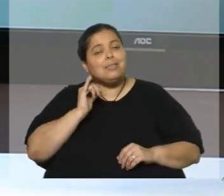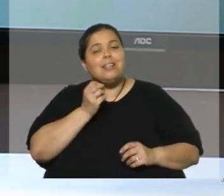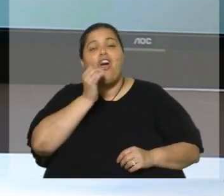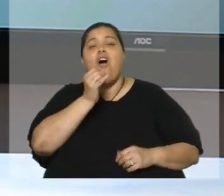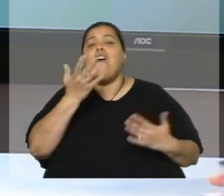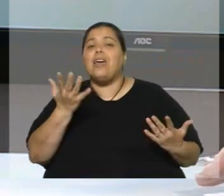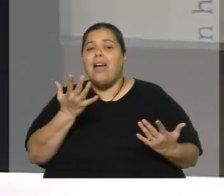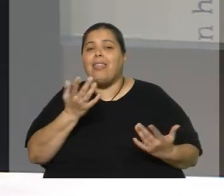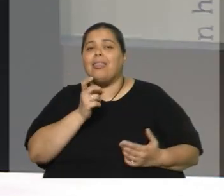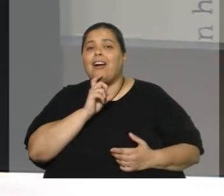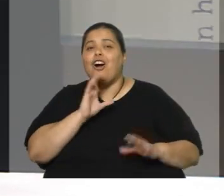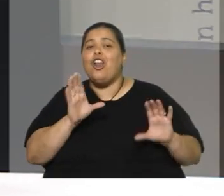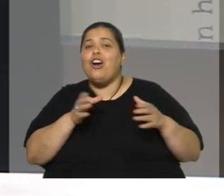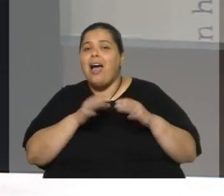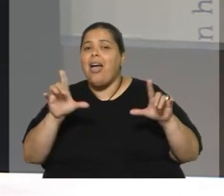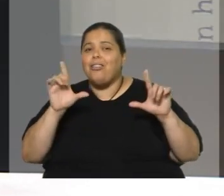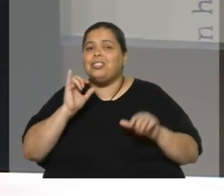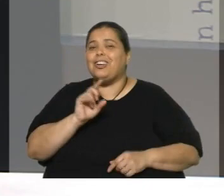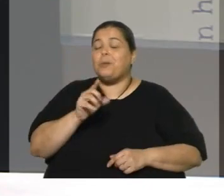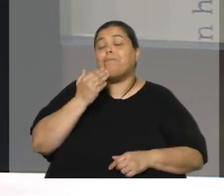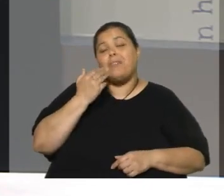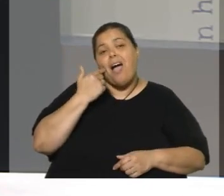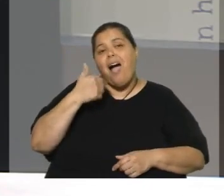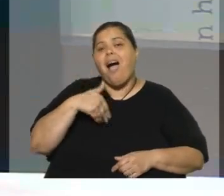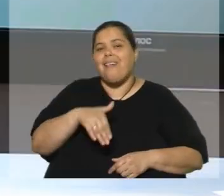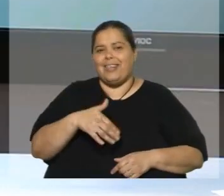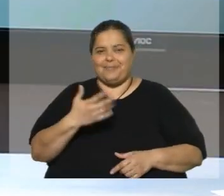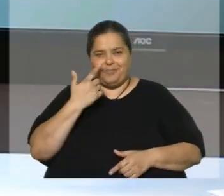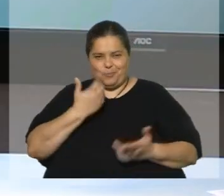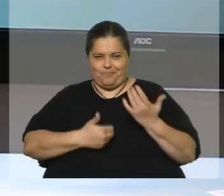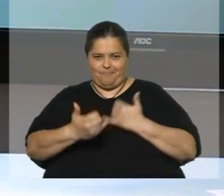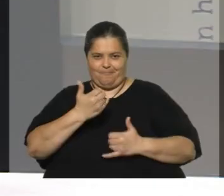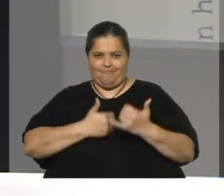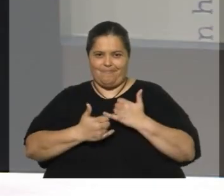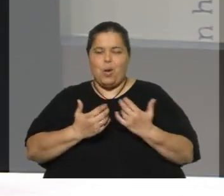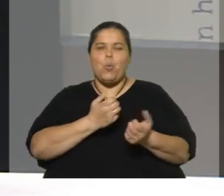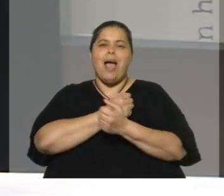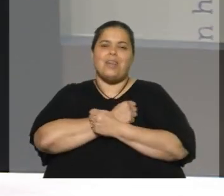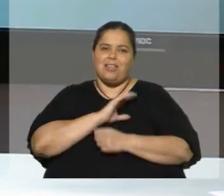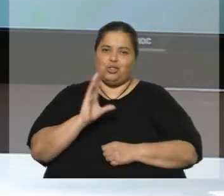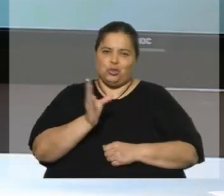novedad que se produce. seguramente nos vas a decir que pasen muy bien. que pasen bien. Gracias.